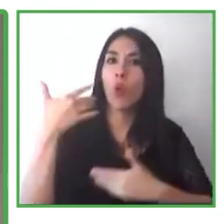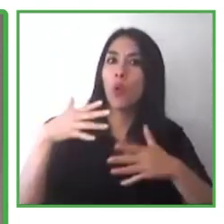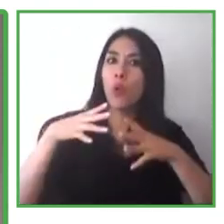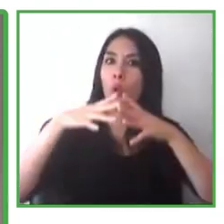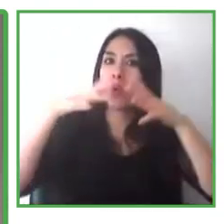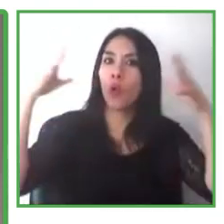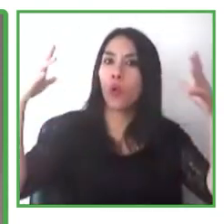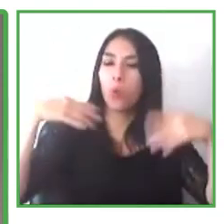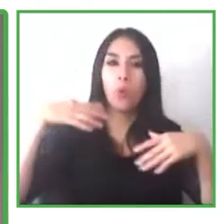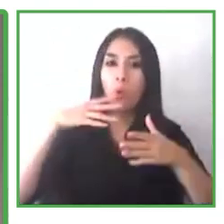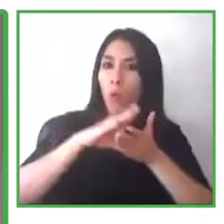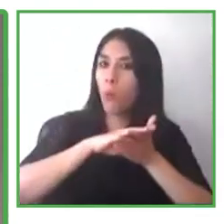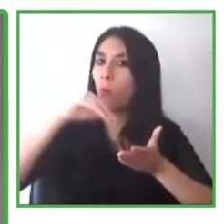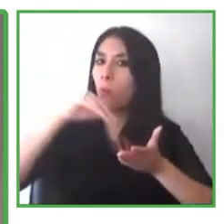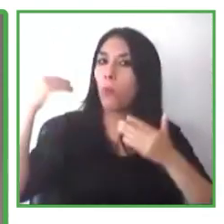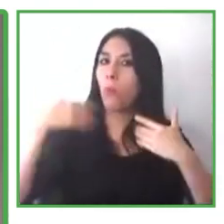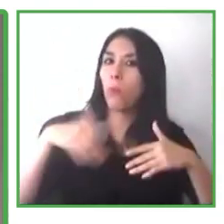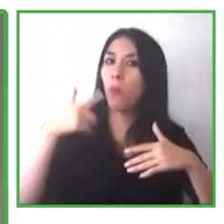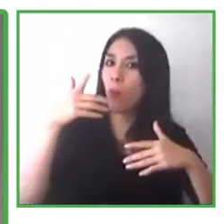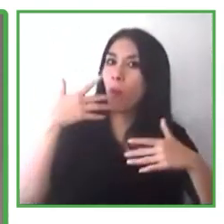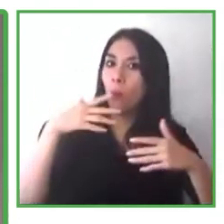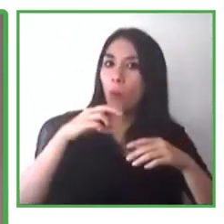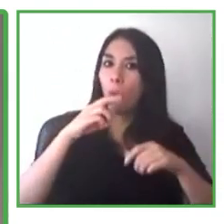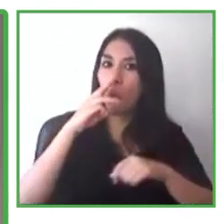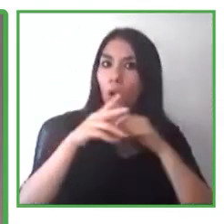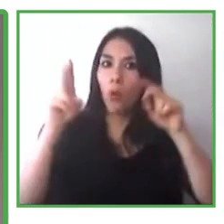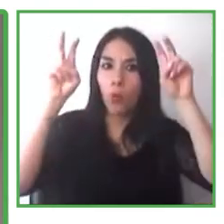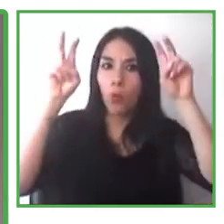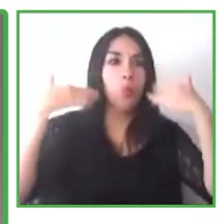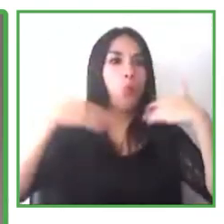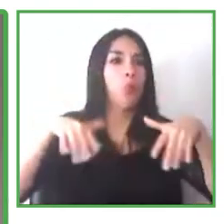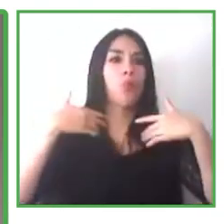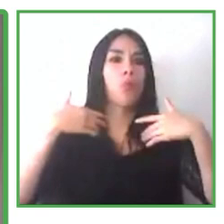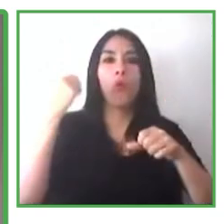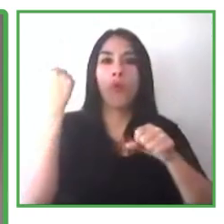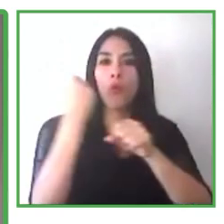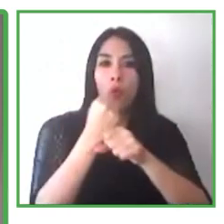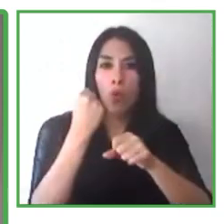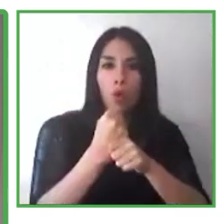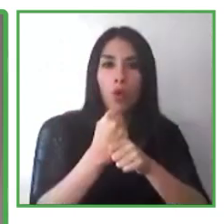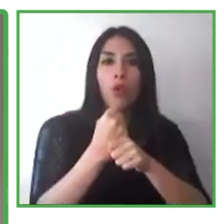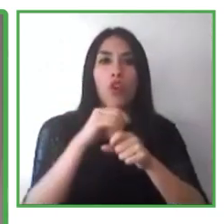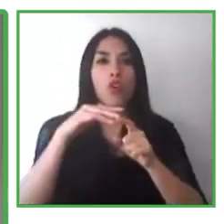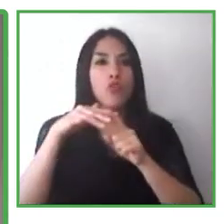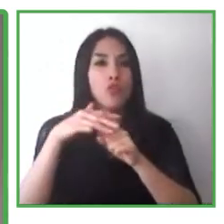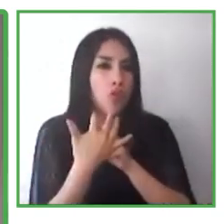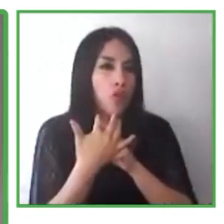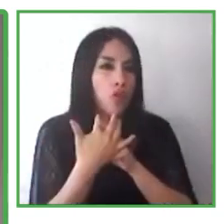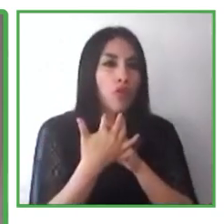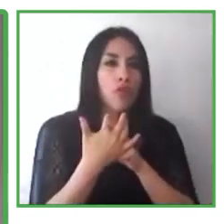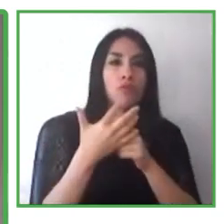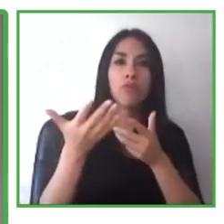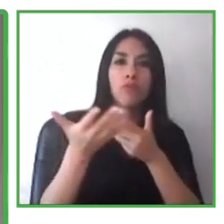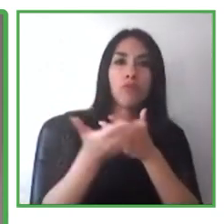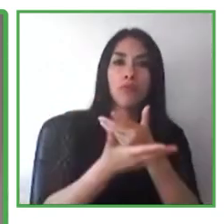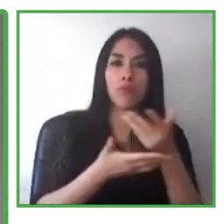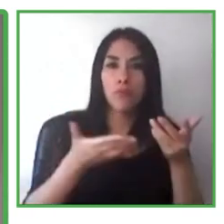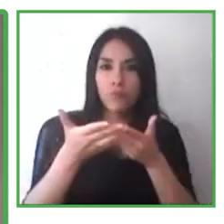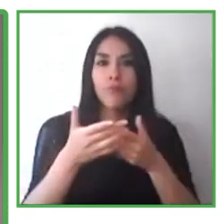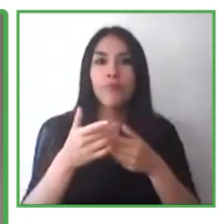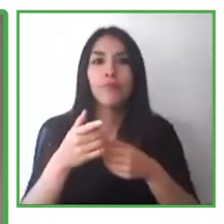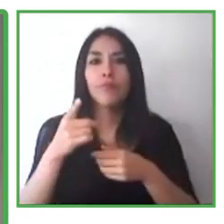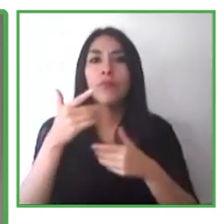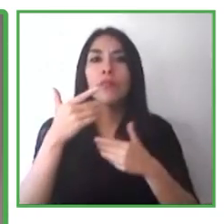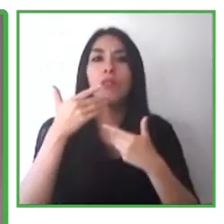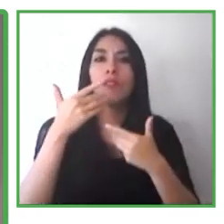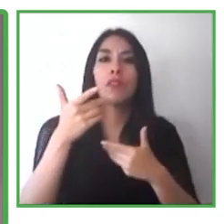discapacidades, el empleo, la inclusión de discapacidades. llama Dirk. Dirk, no voy a tratar de pronunciar su apellido, pero él